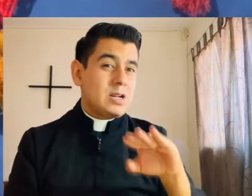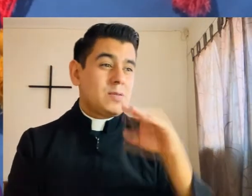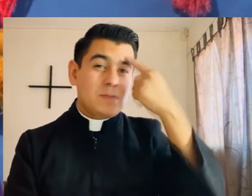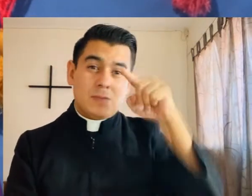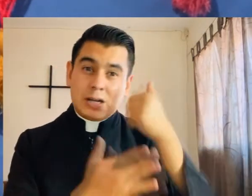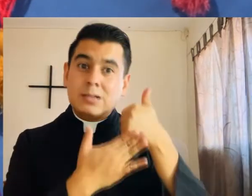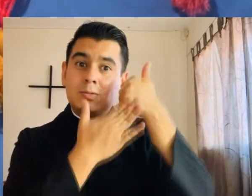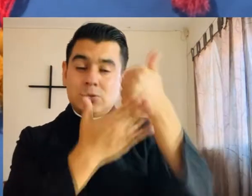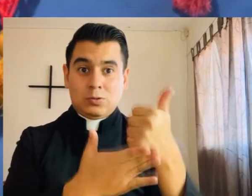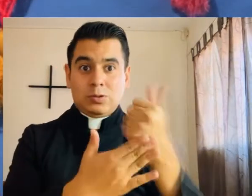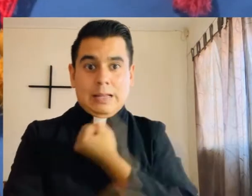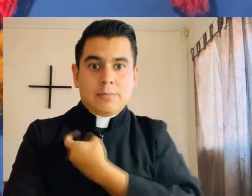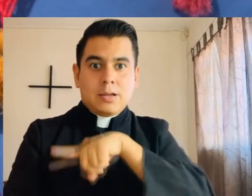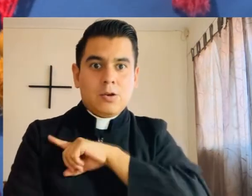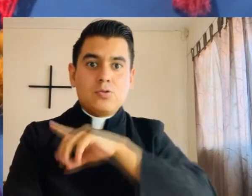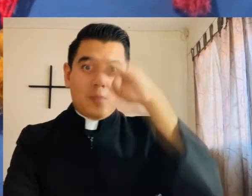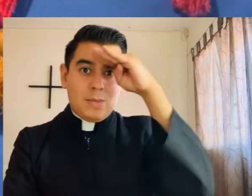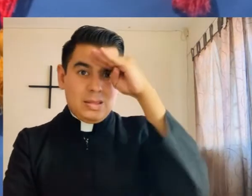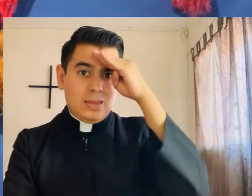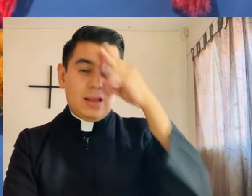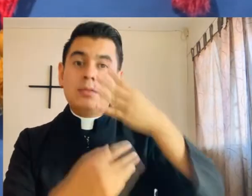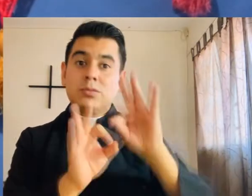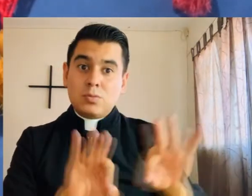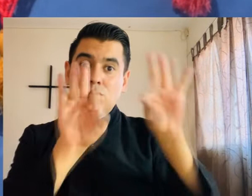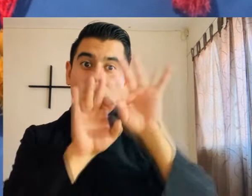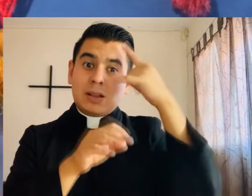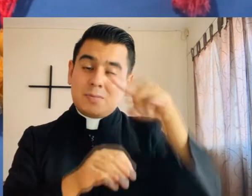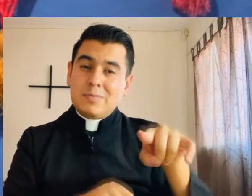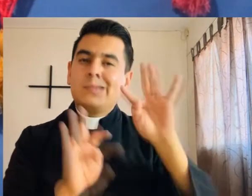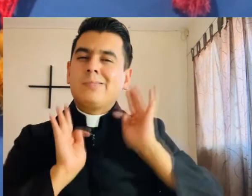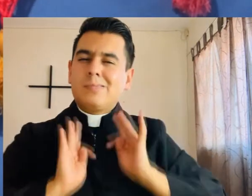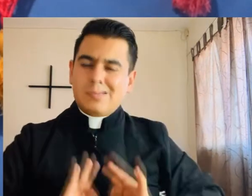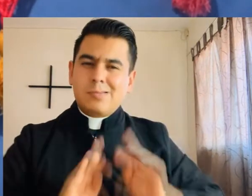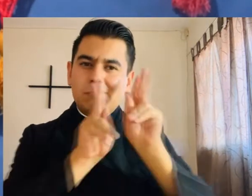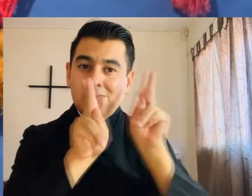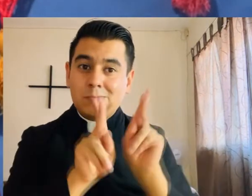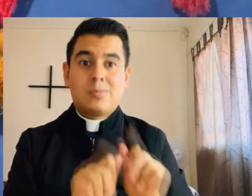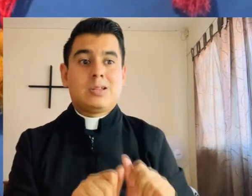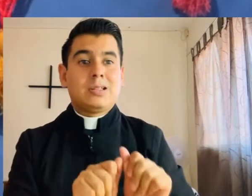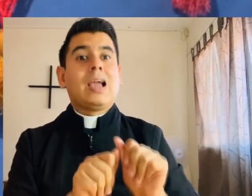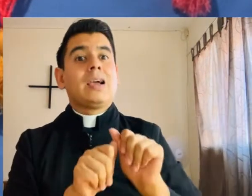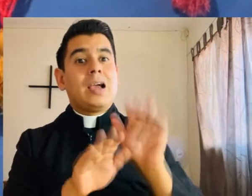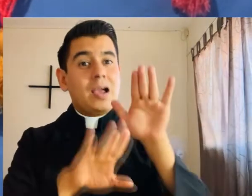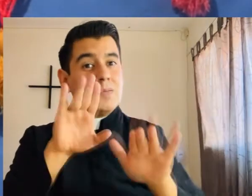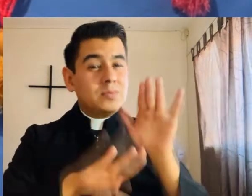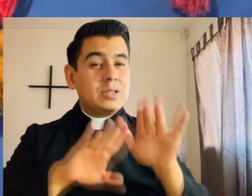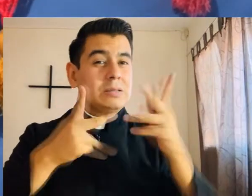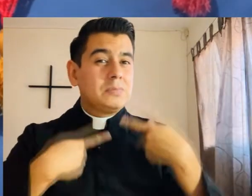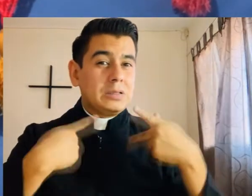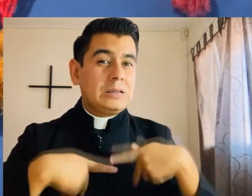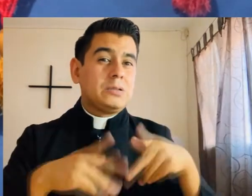realmente sostenible y estás dispuesto a ponerlo por encima de ti mismo y vivir con ello. Si bien hay